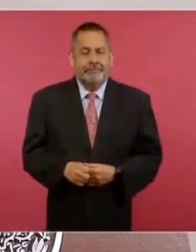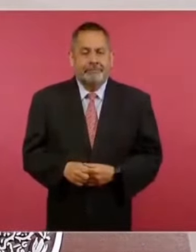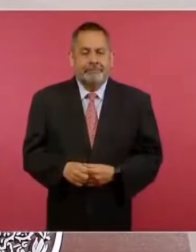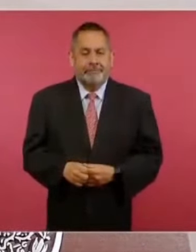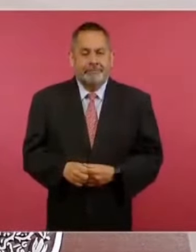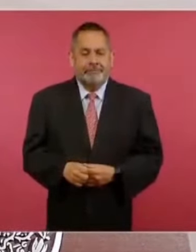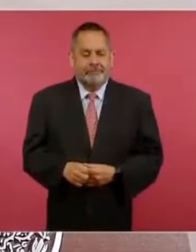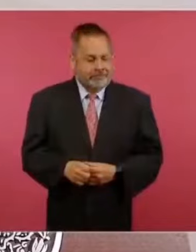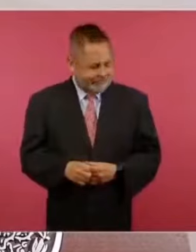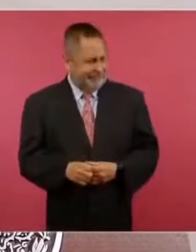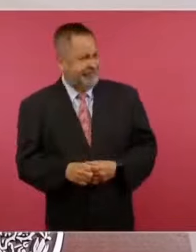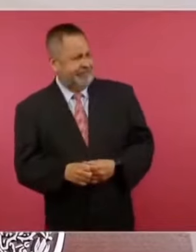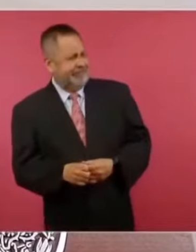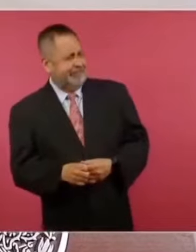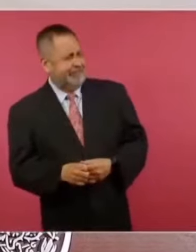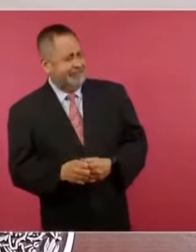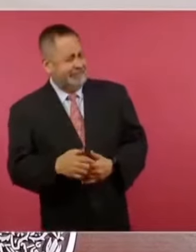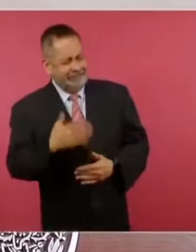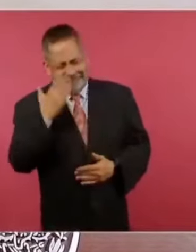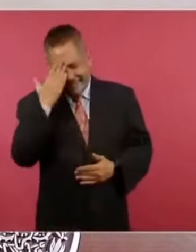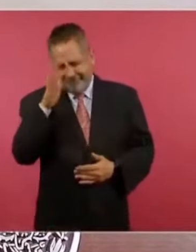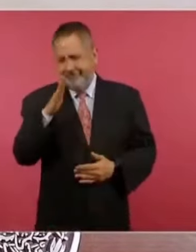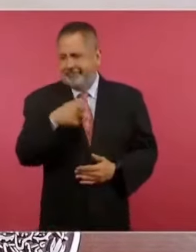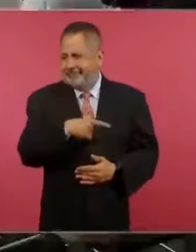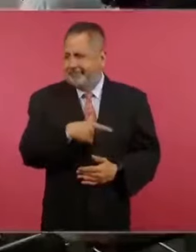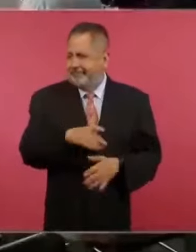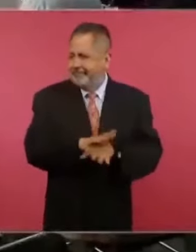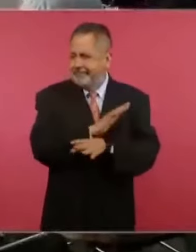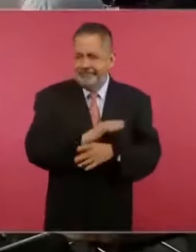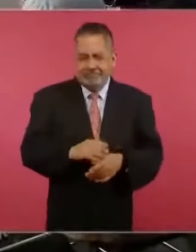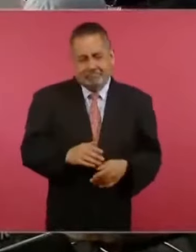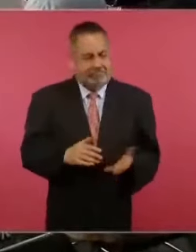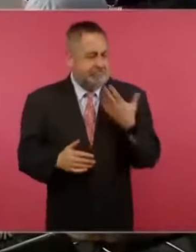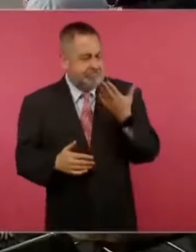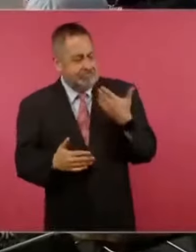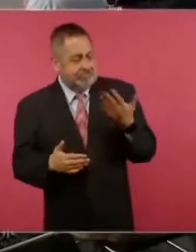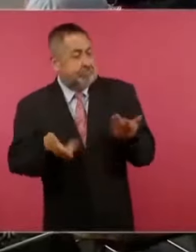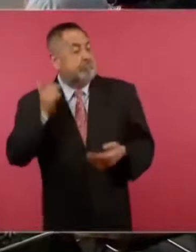Cómo han cambiado las cosas y qué bueno,